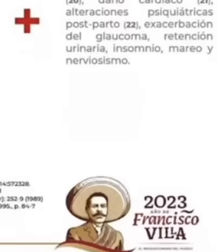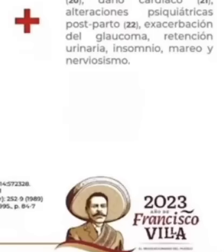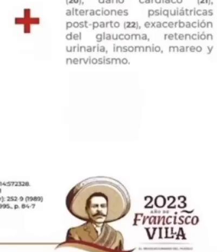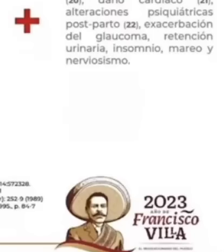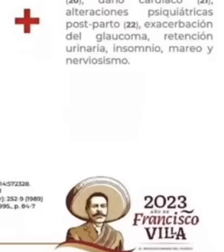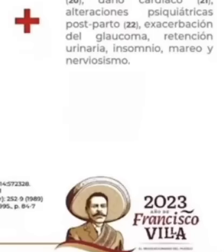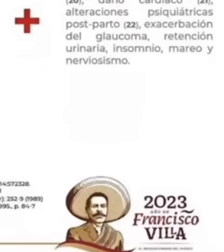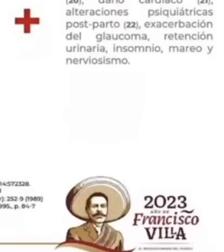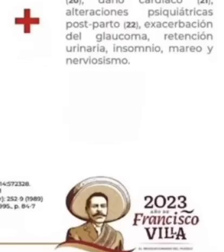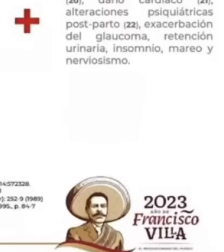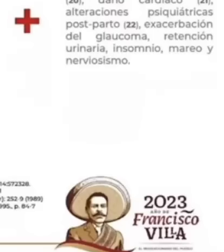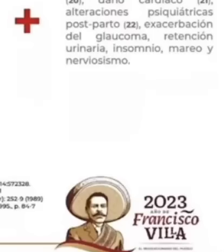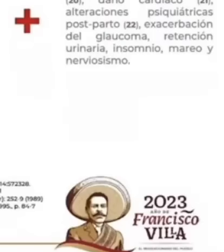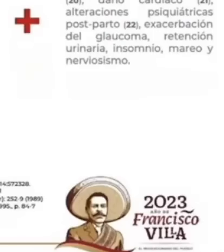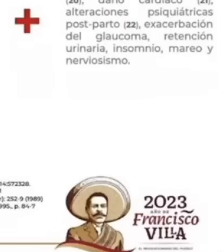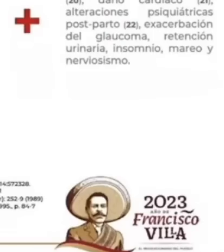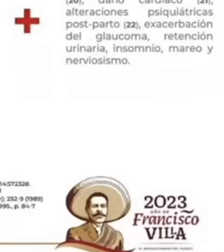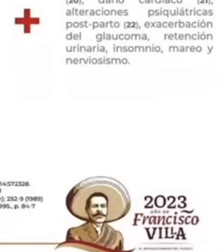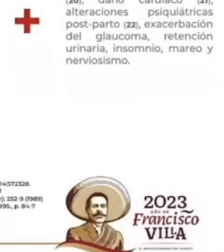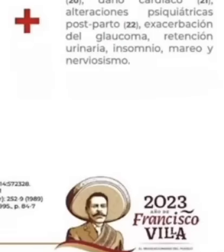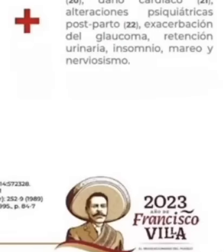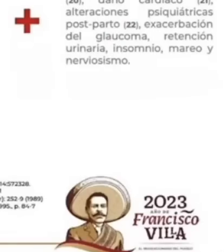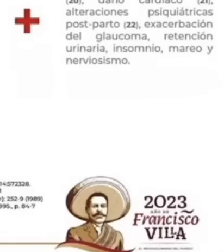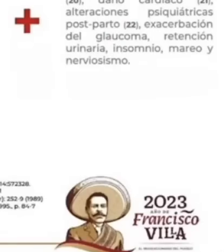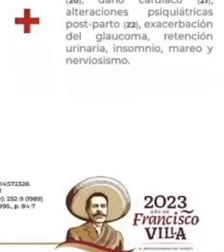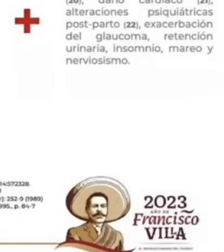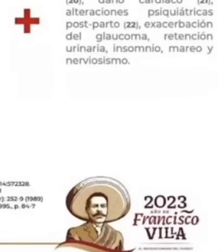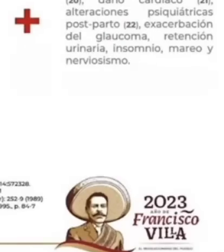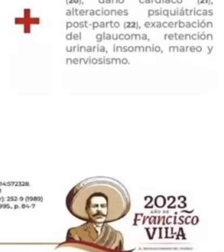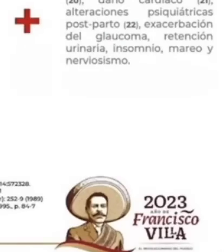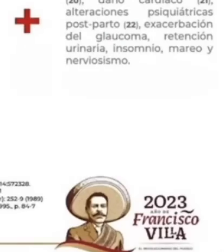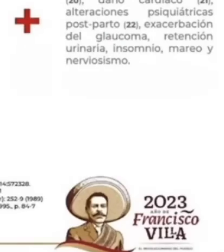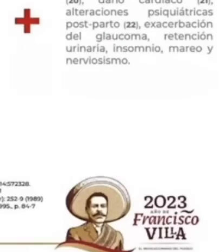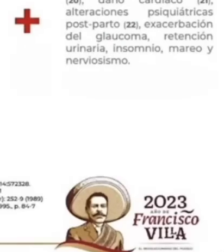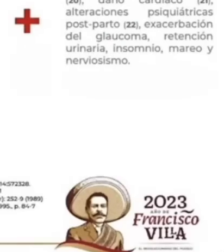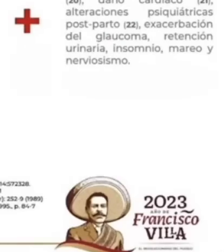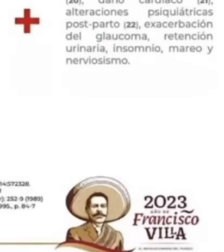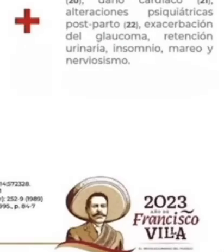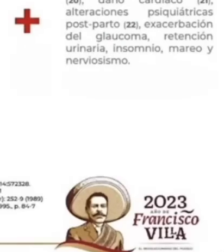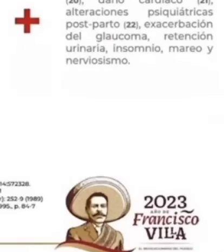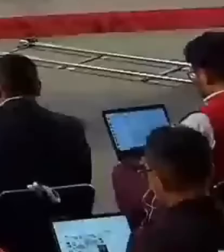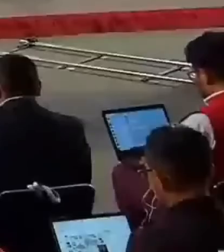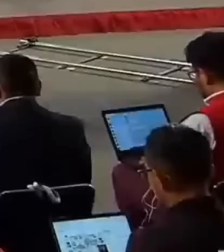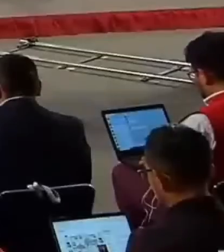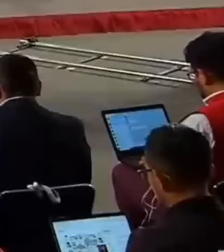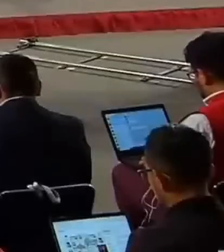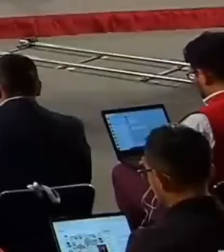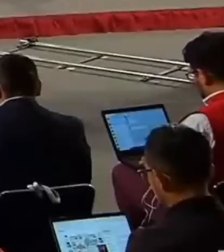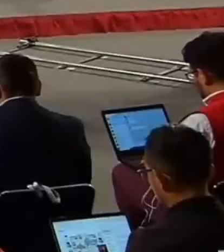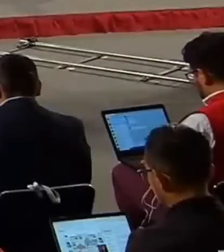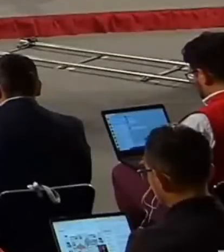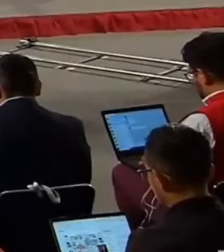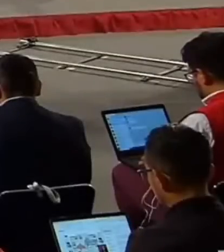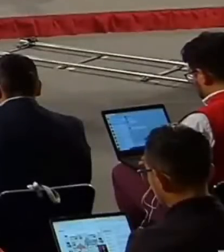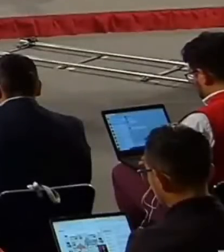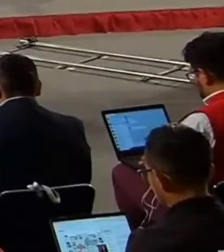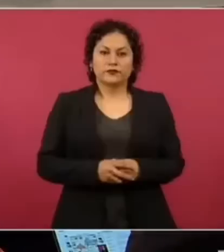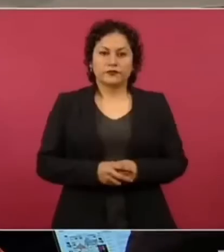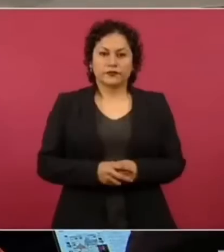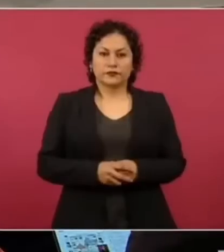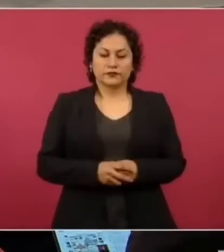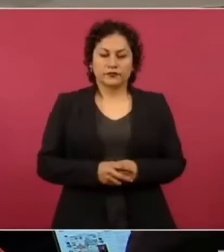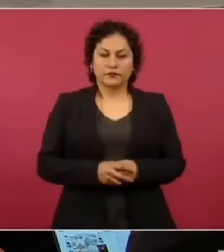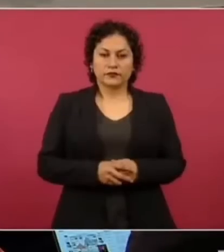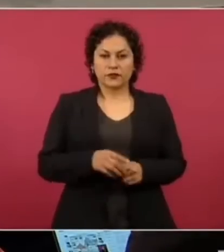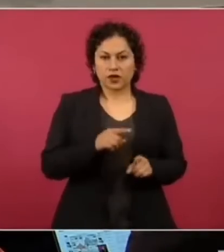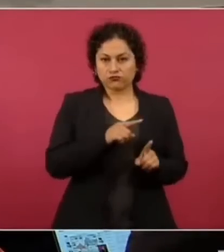aloe con información poco rigurosa y poco confiable de su utilidad. Y la D-norseudofedina,